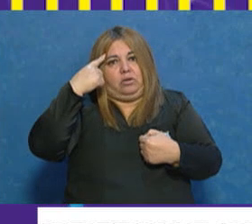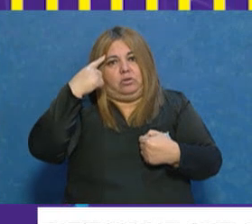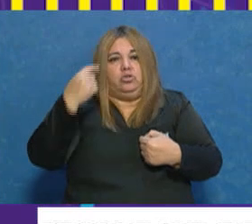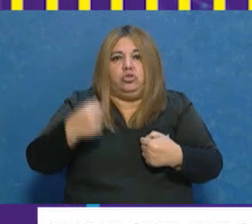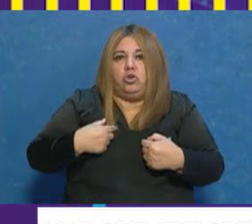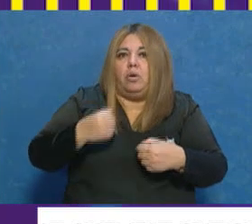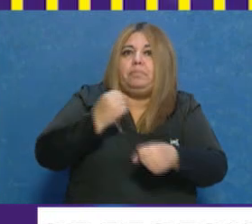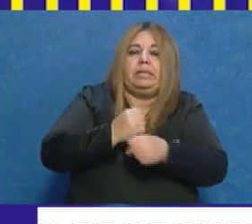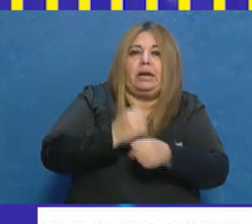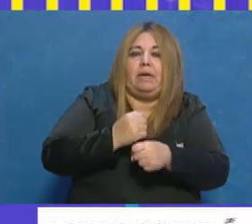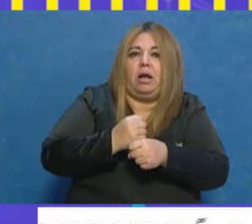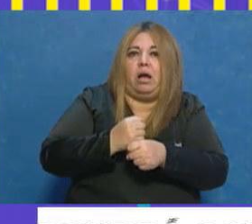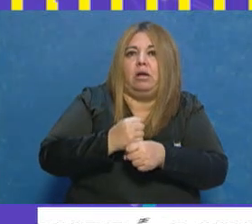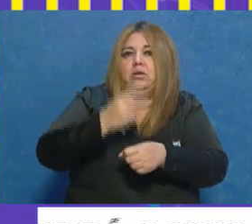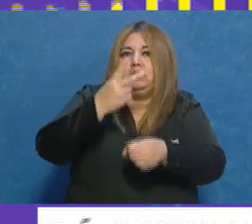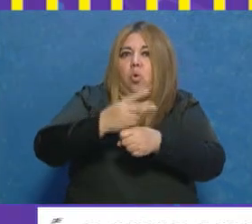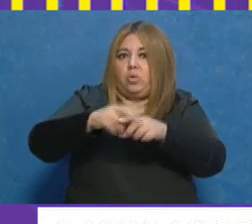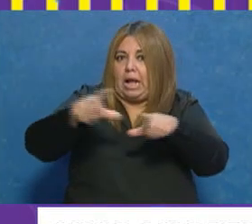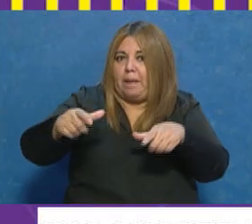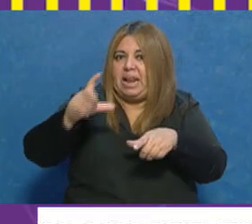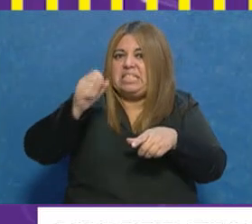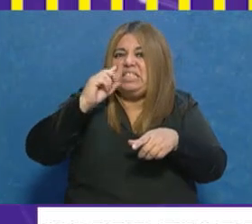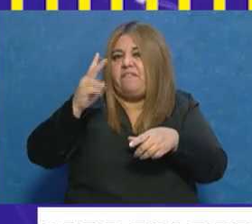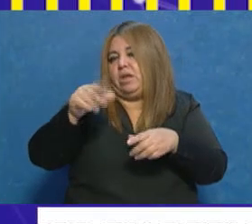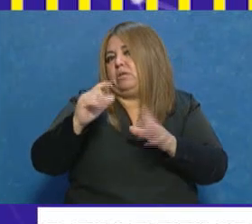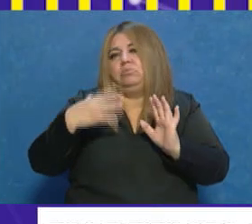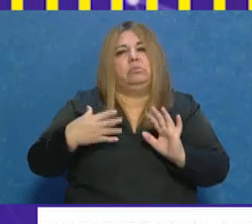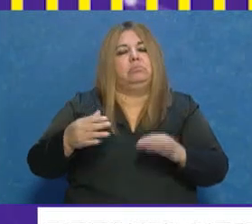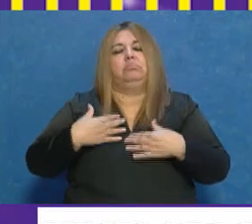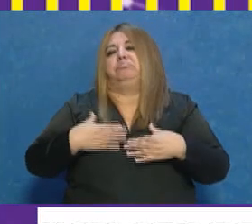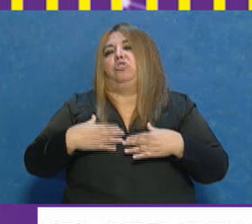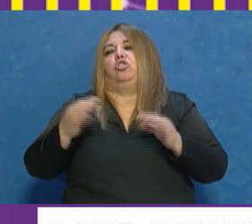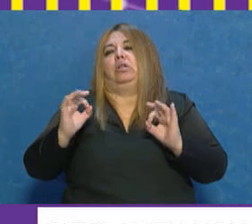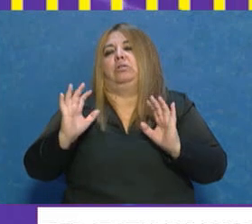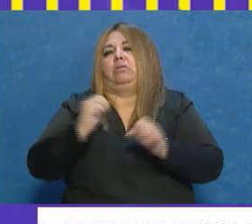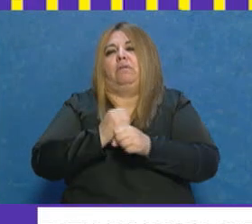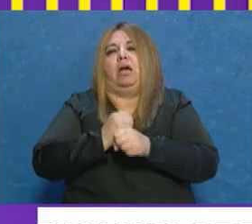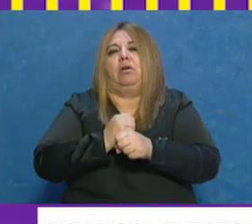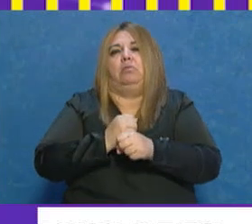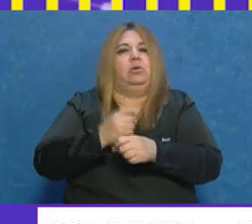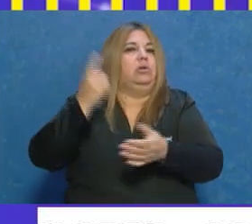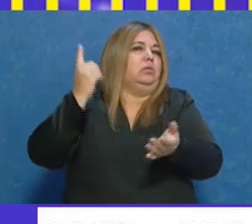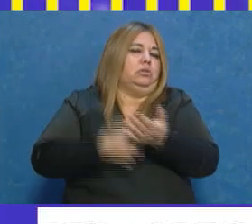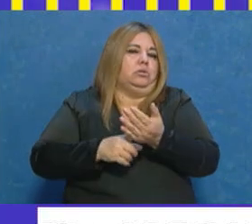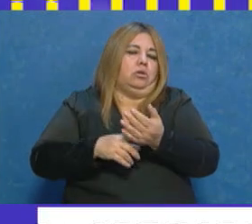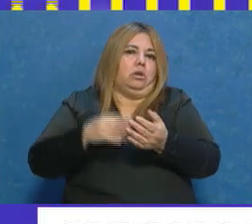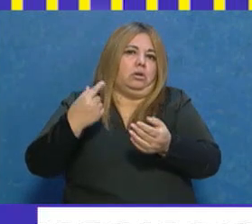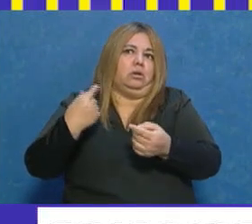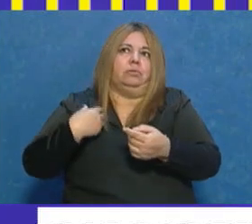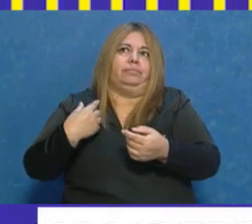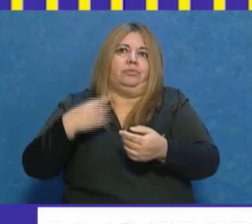feliz en mi trabajo en la Segunda Cámara Civil y también lidero la Asociación de Magistrados y bueno, son decisiones que hay que tomarlas, ¿no?